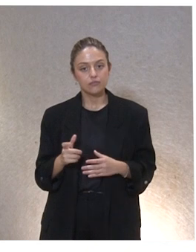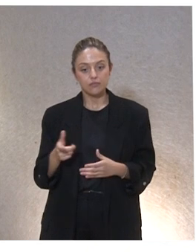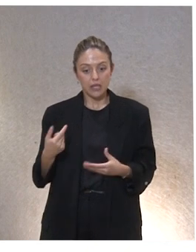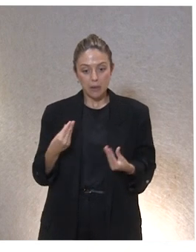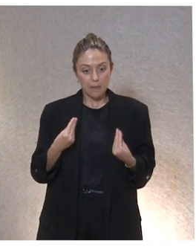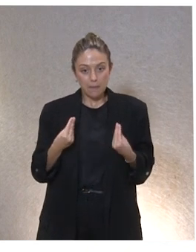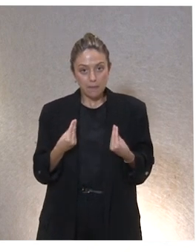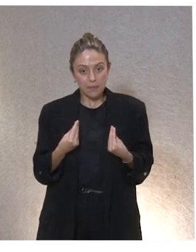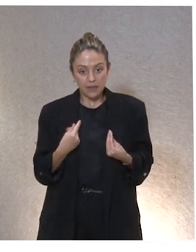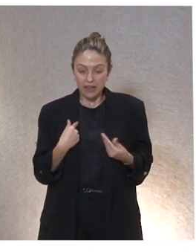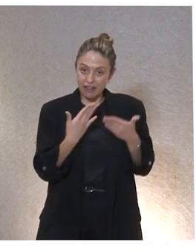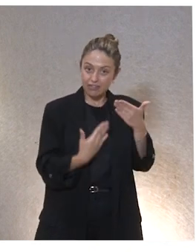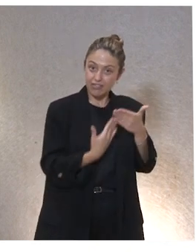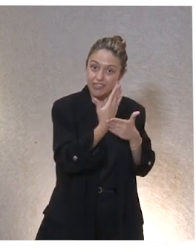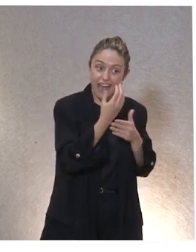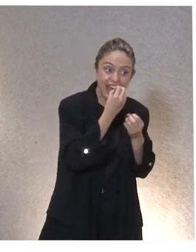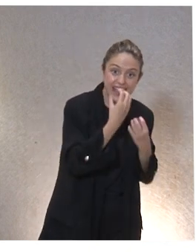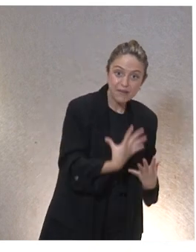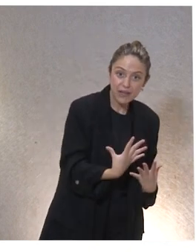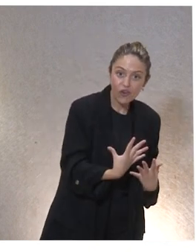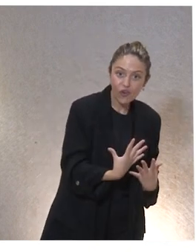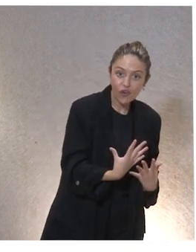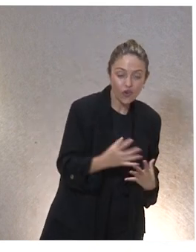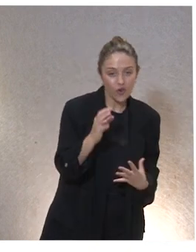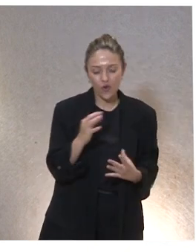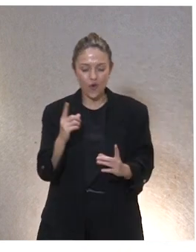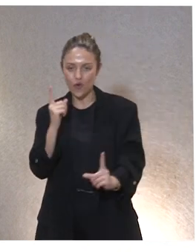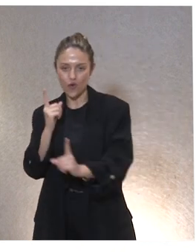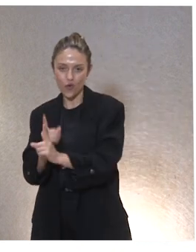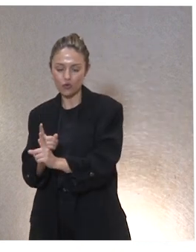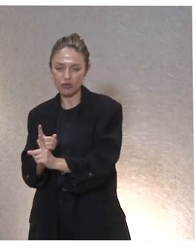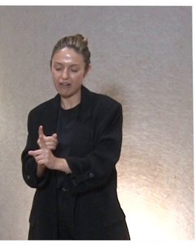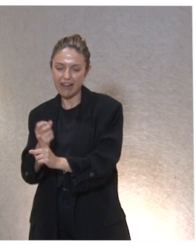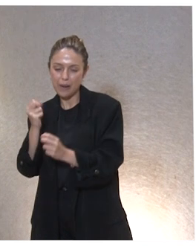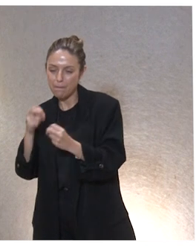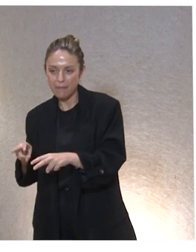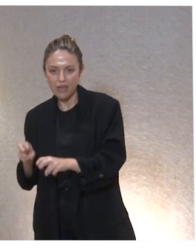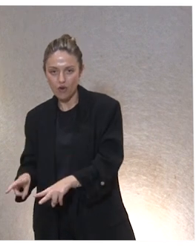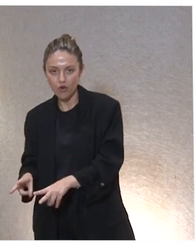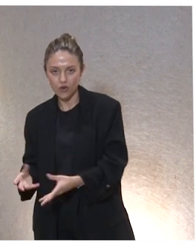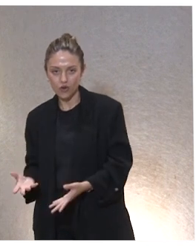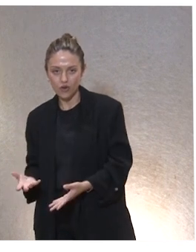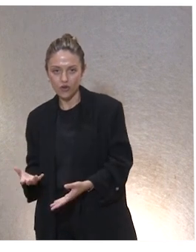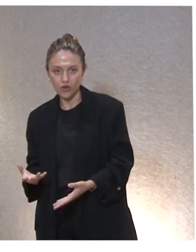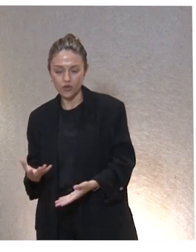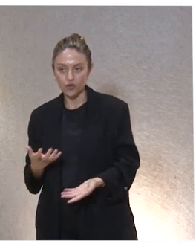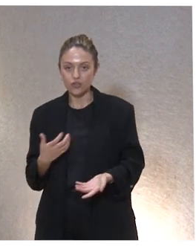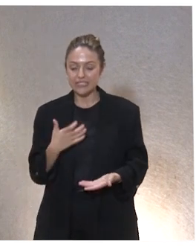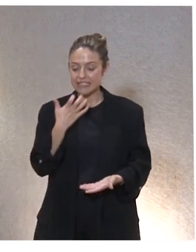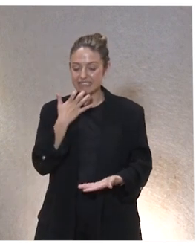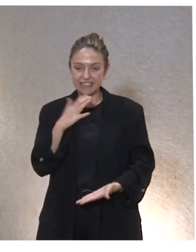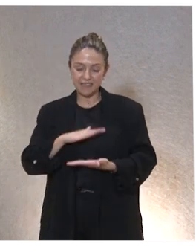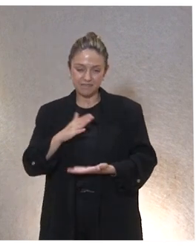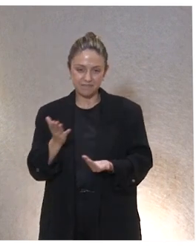mejor día de la semana o lo contrario porque no nos hemos sentido suficientemente competentes y capaces